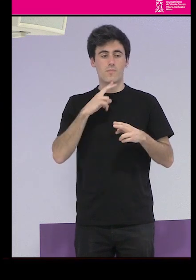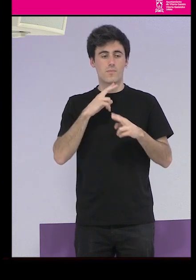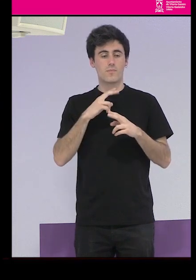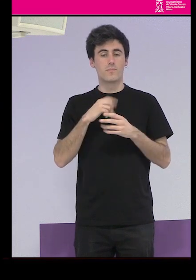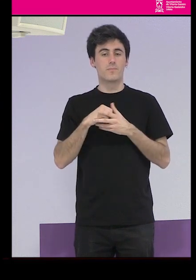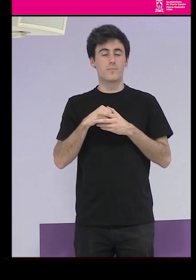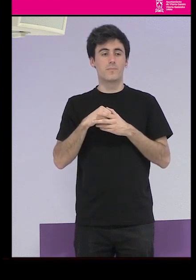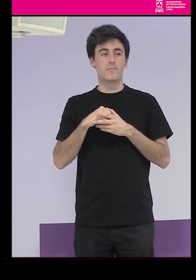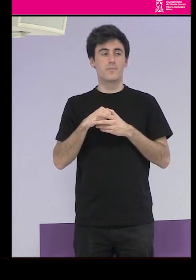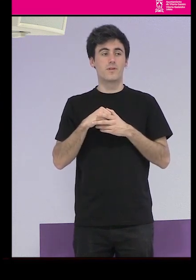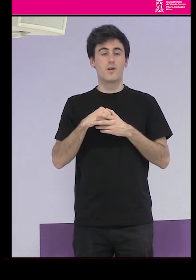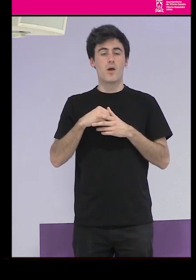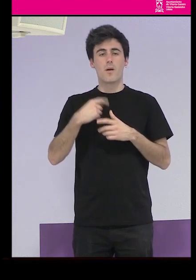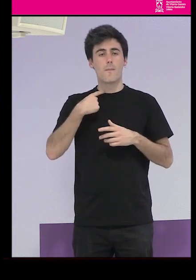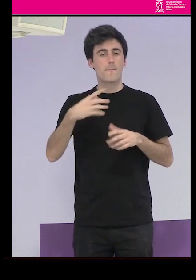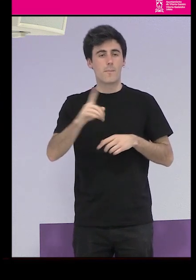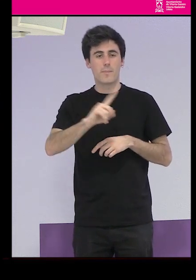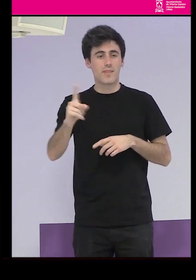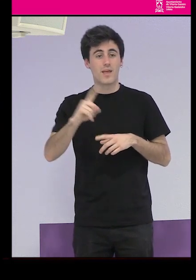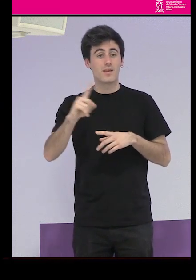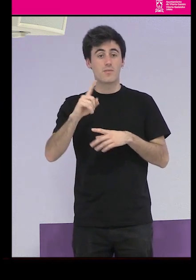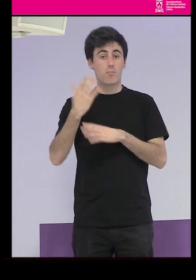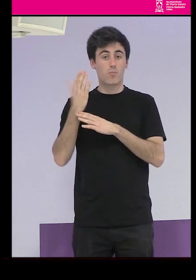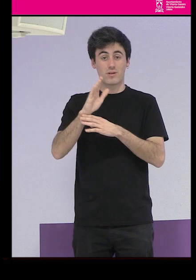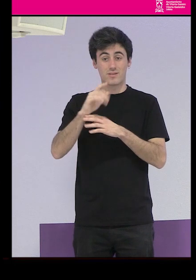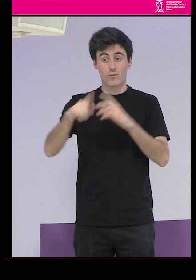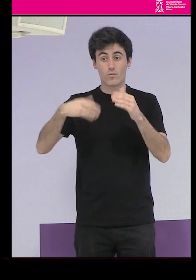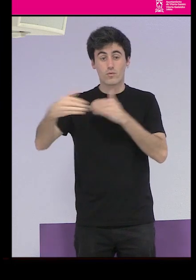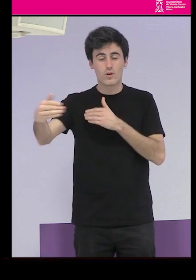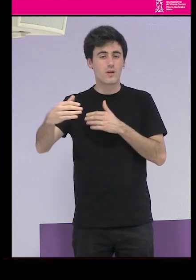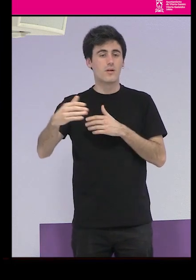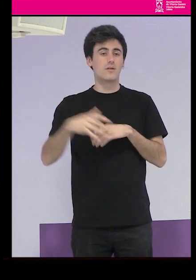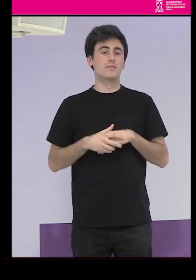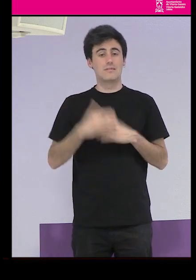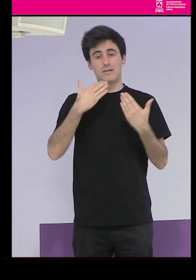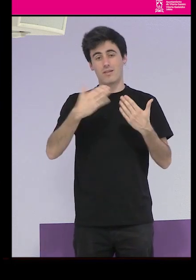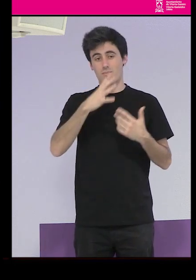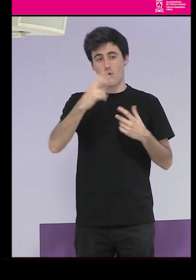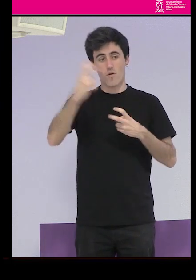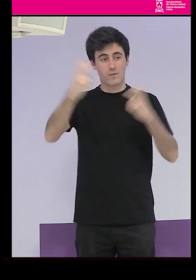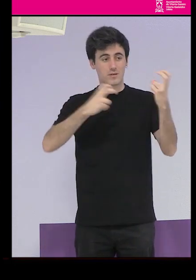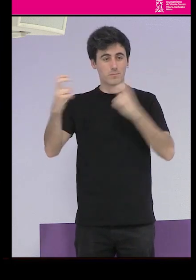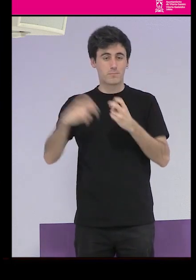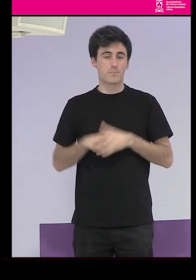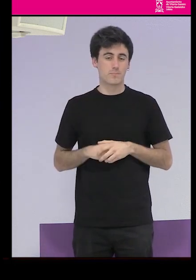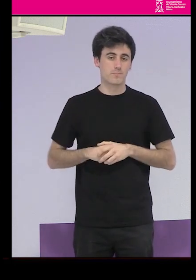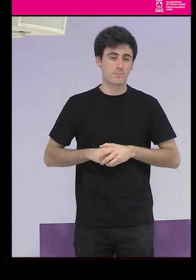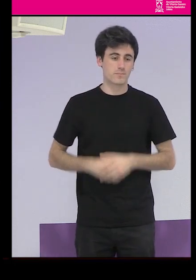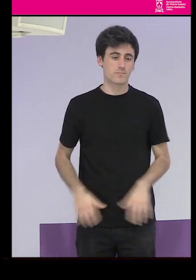próximas propuestas que hace la Escuela de Empoderamiento y gracias por estar aquí que ricasco